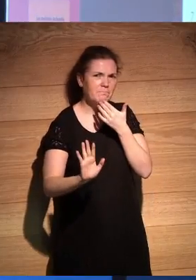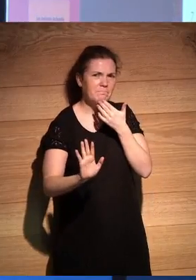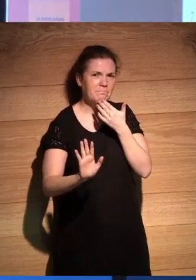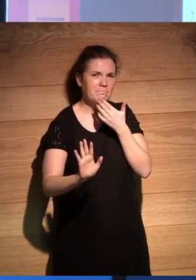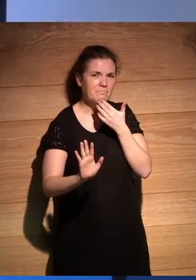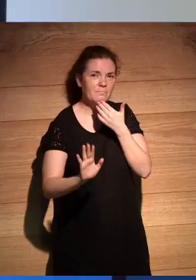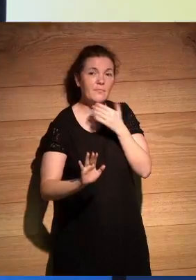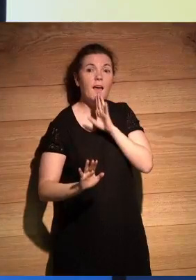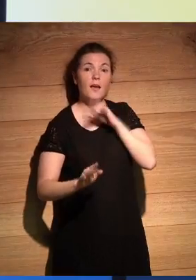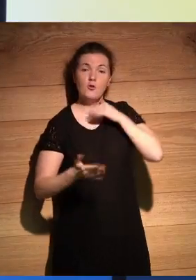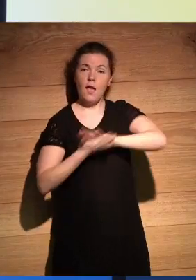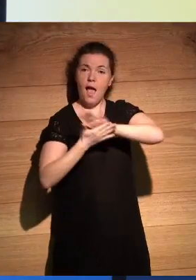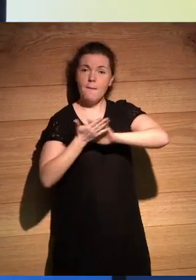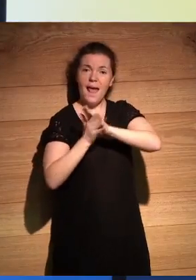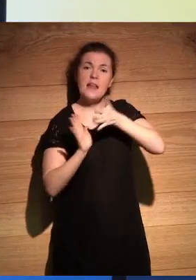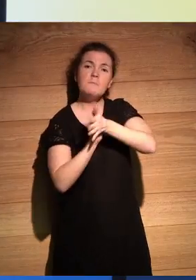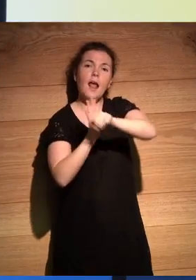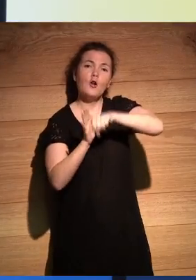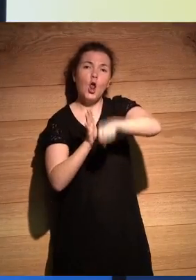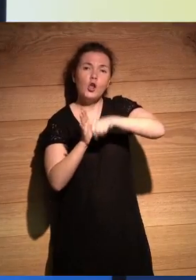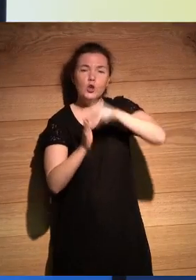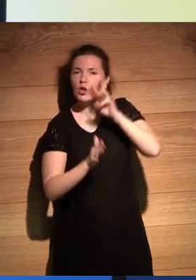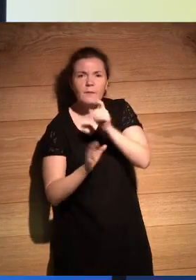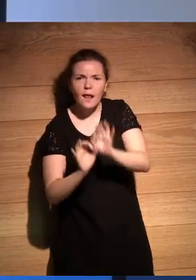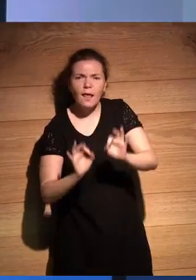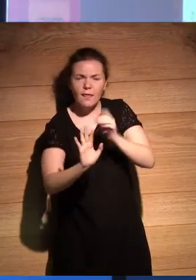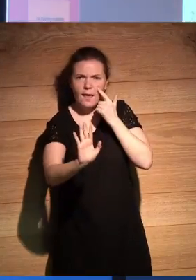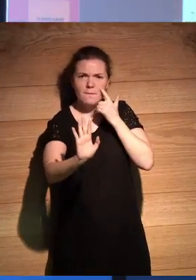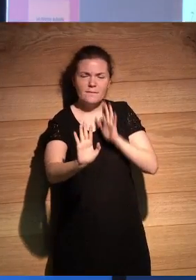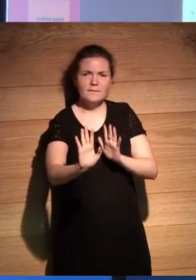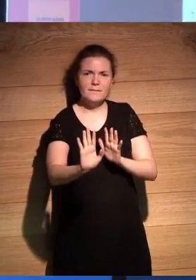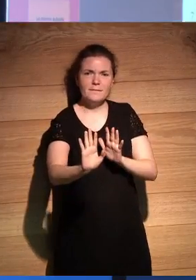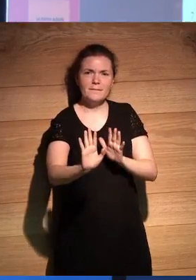Yo estaba aquí hablando, contándoos un rollo, y no se veía nada. A ver.